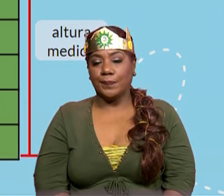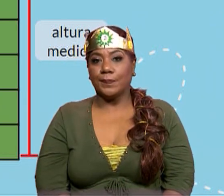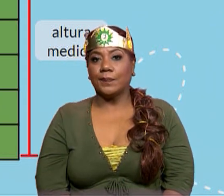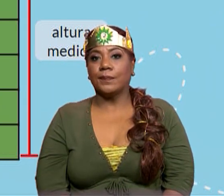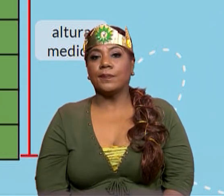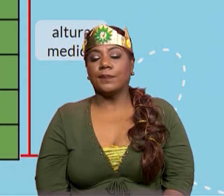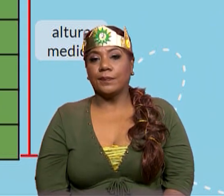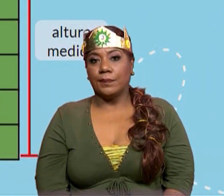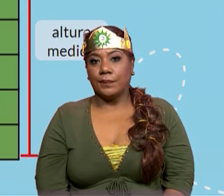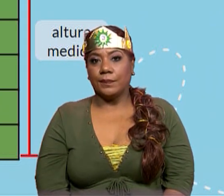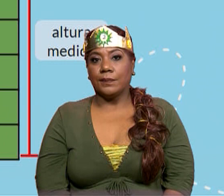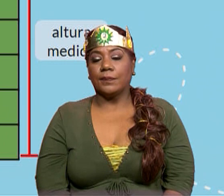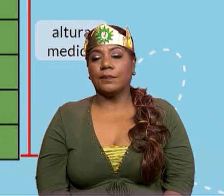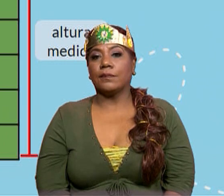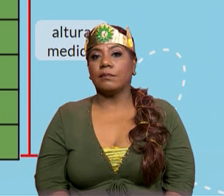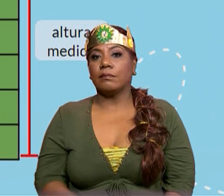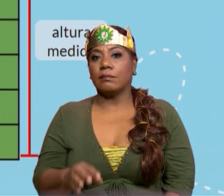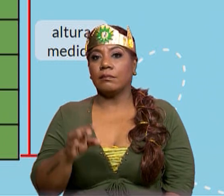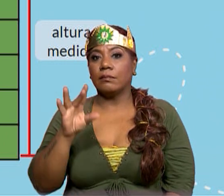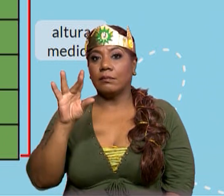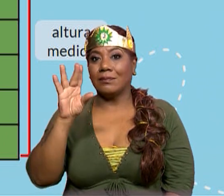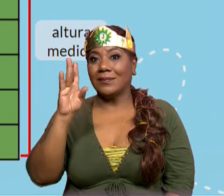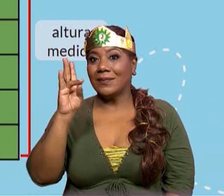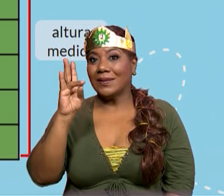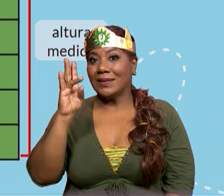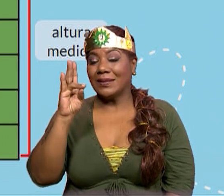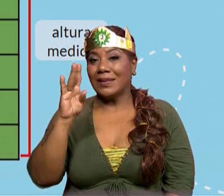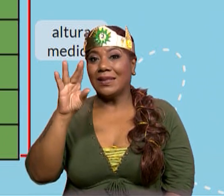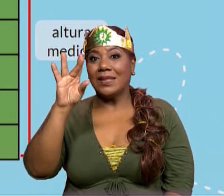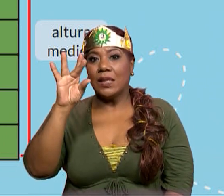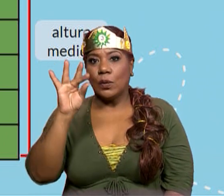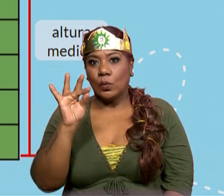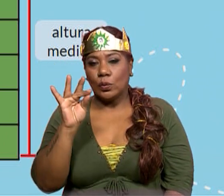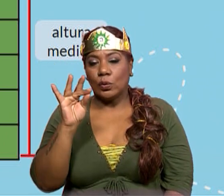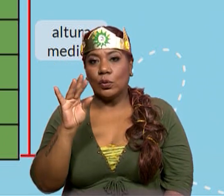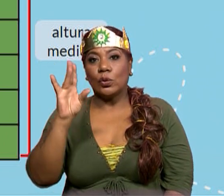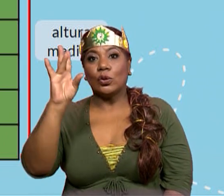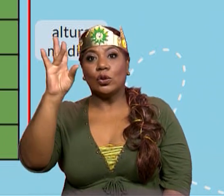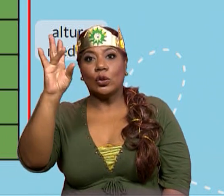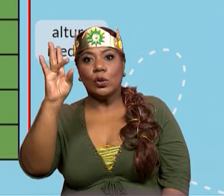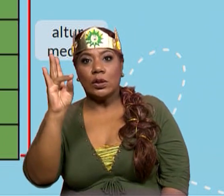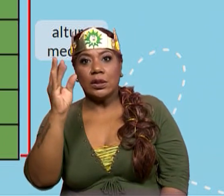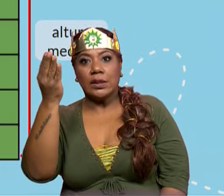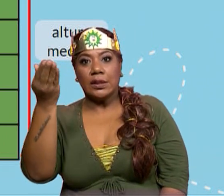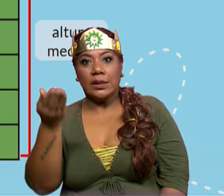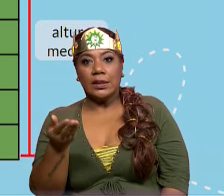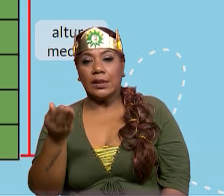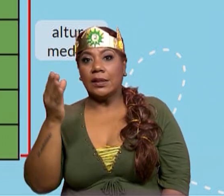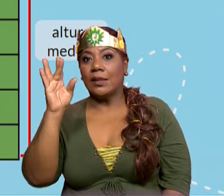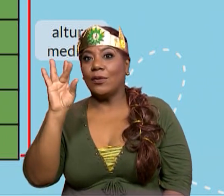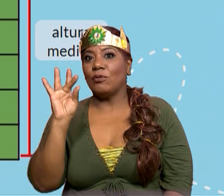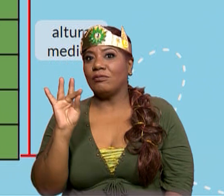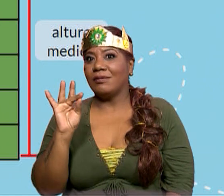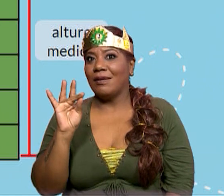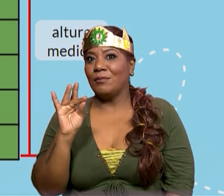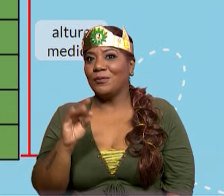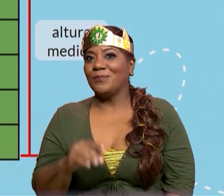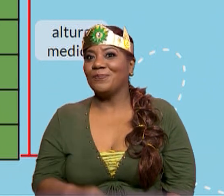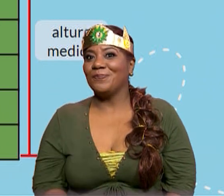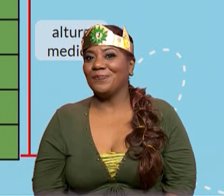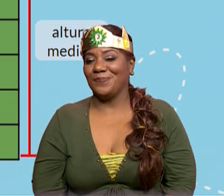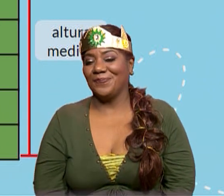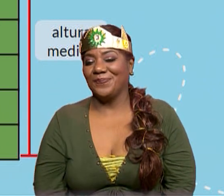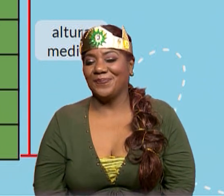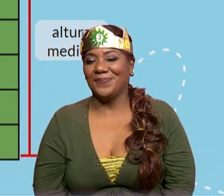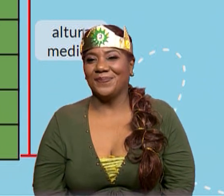tenemos que hemos tomado siete partes de las ocho en las que se ha dividido. ¿Lo ven?